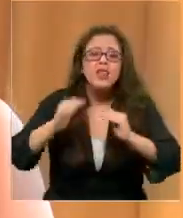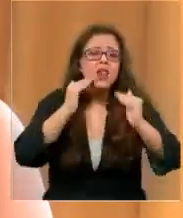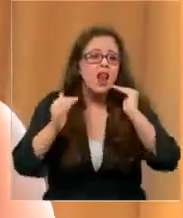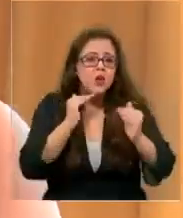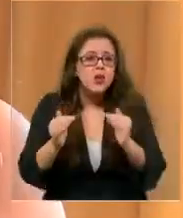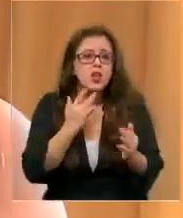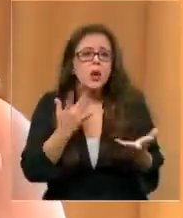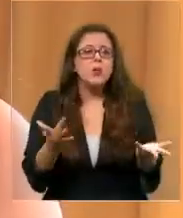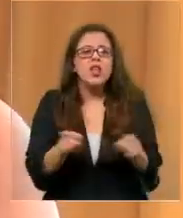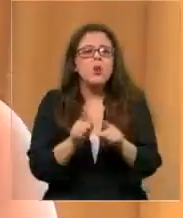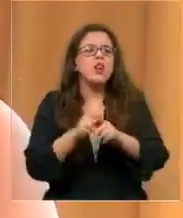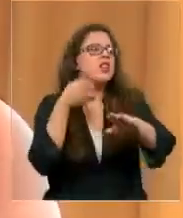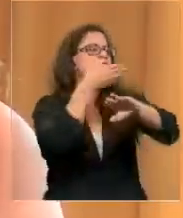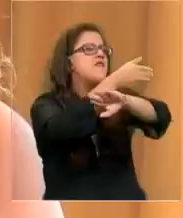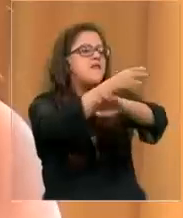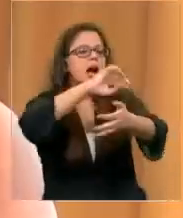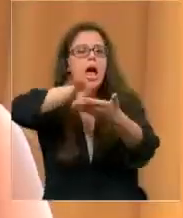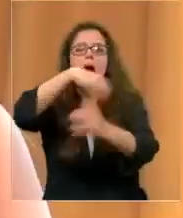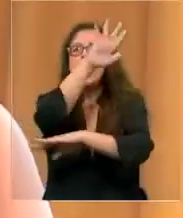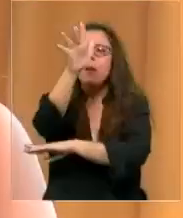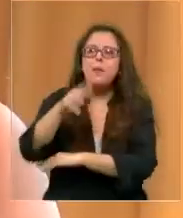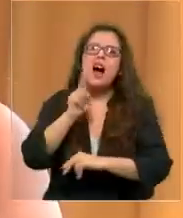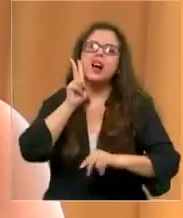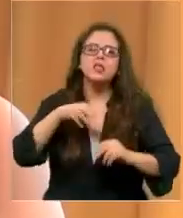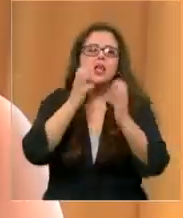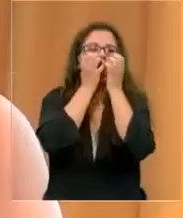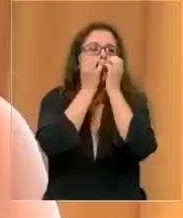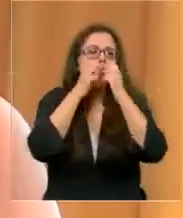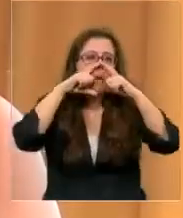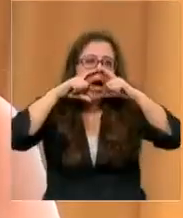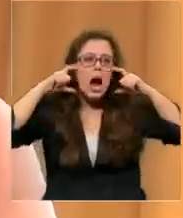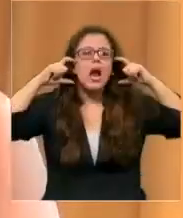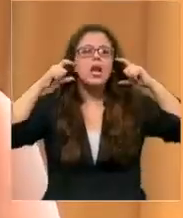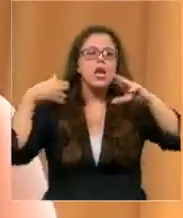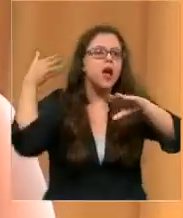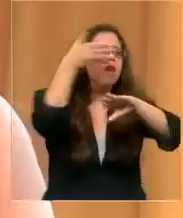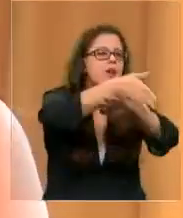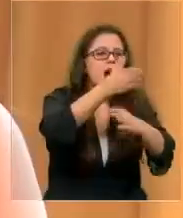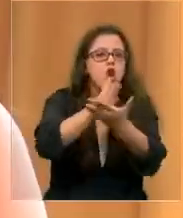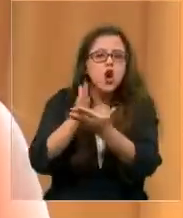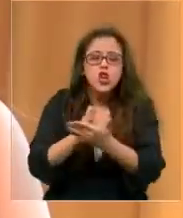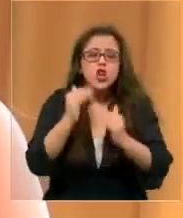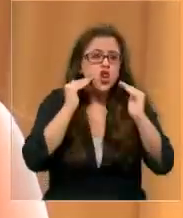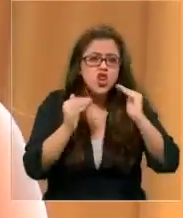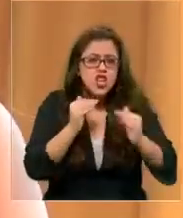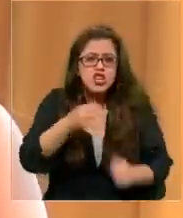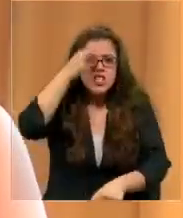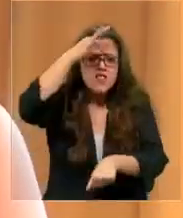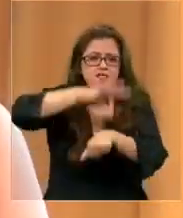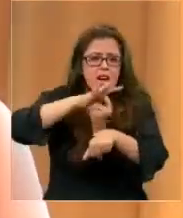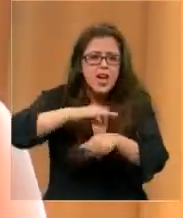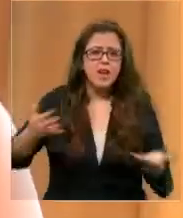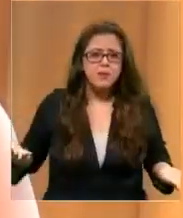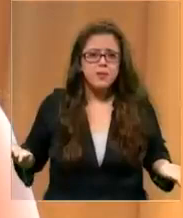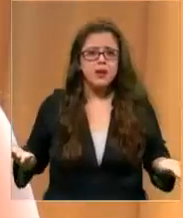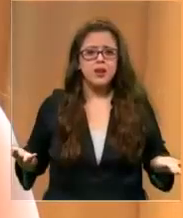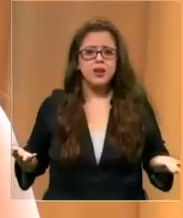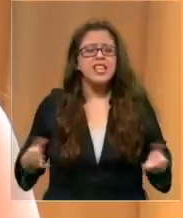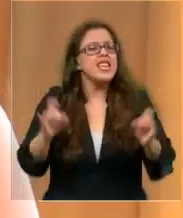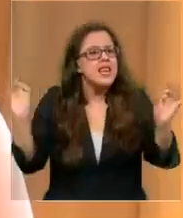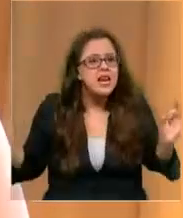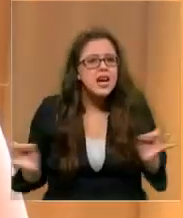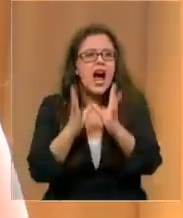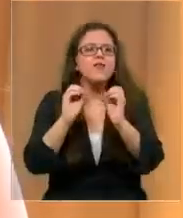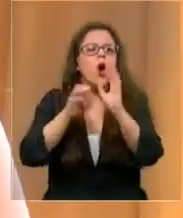van a las plazas los niños andan sin mascarilla los niños van a los colegios y los niños se enferman los niños se enferman tan